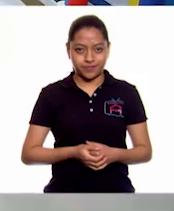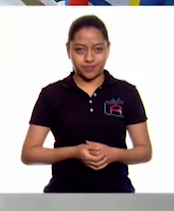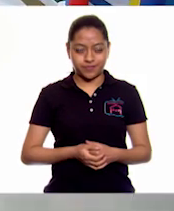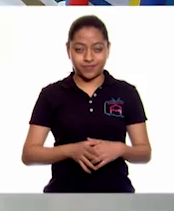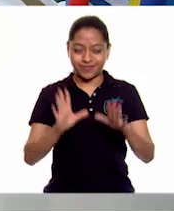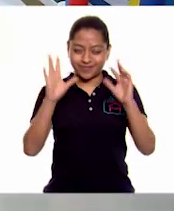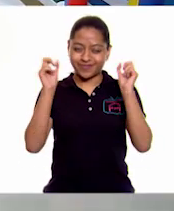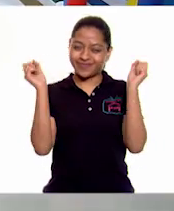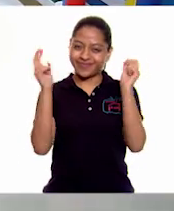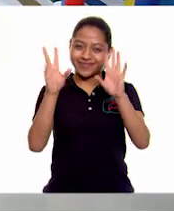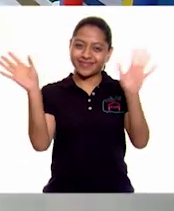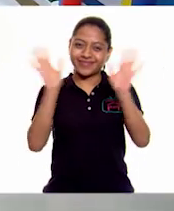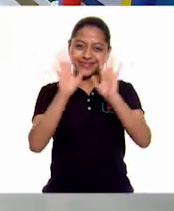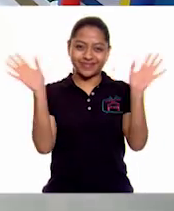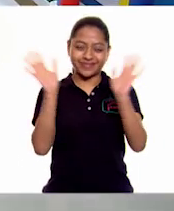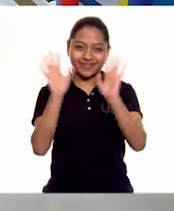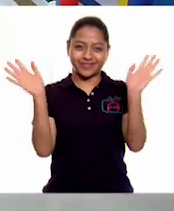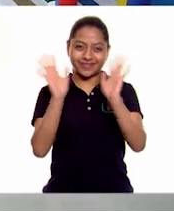¡Nos vemos! ¡Nos vemos!